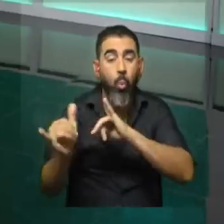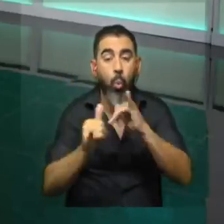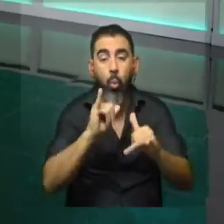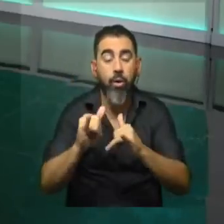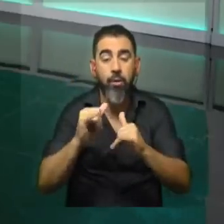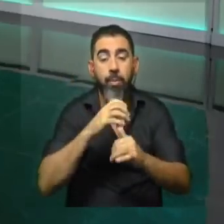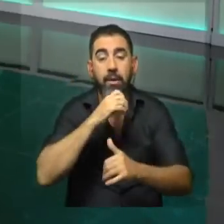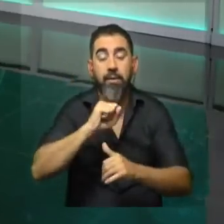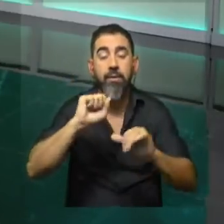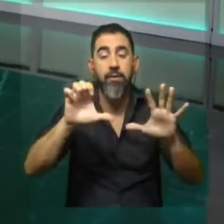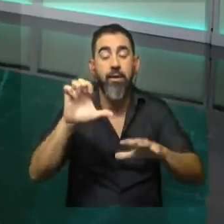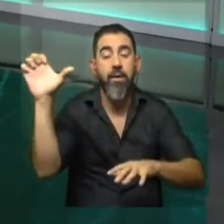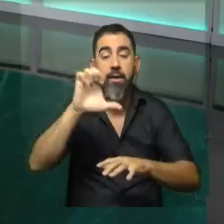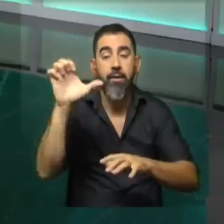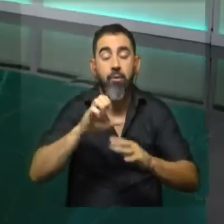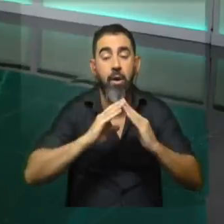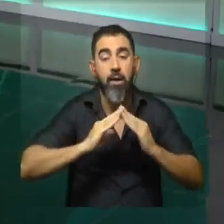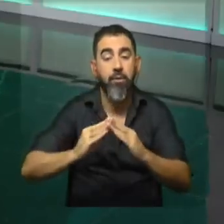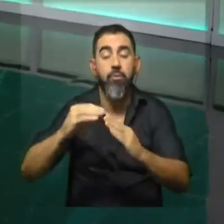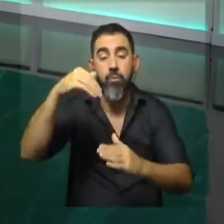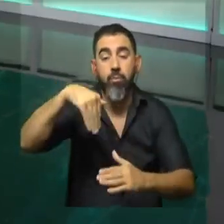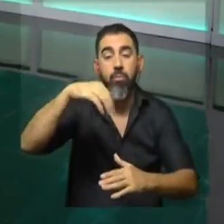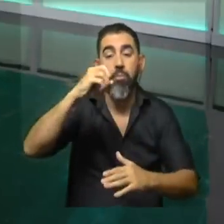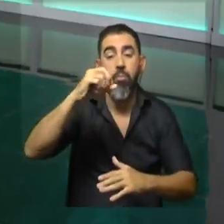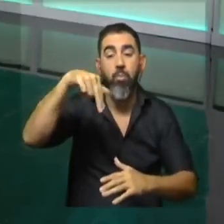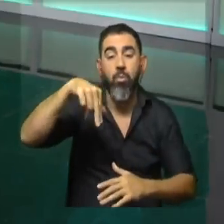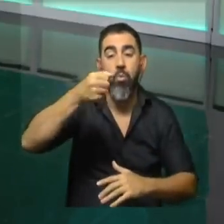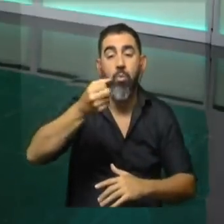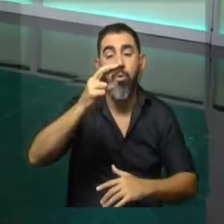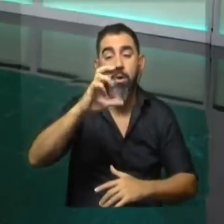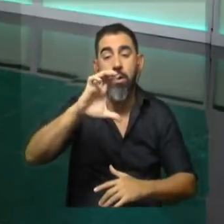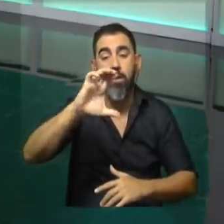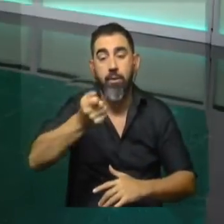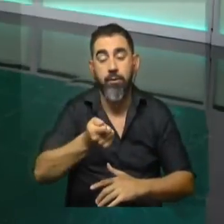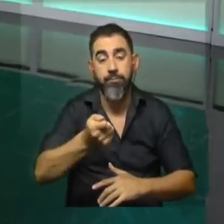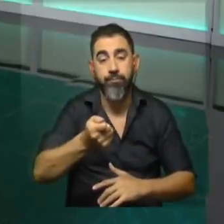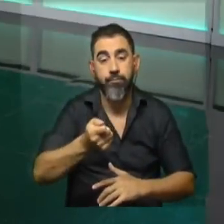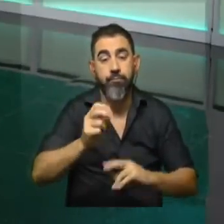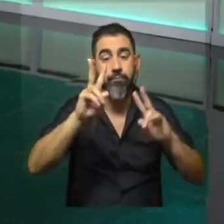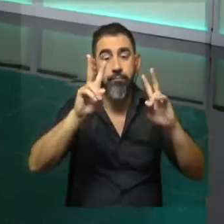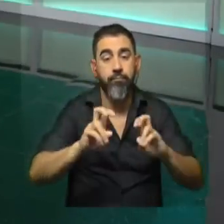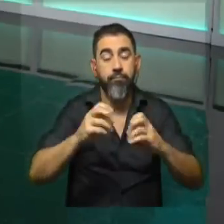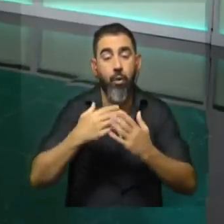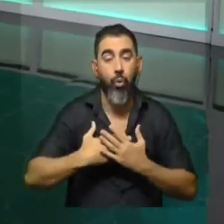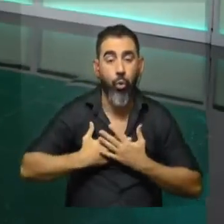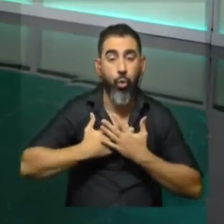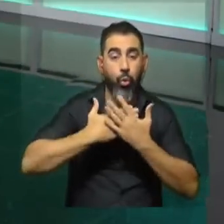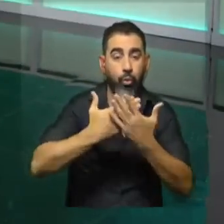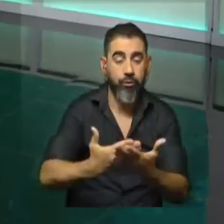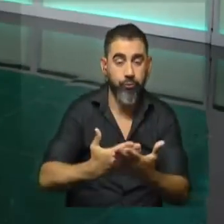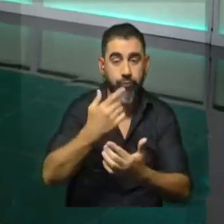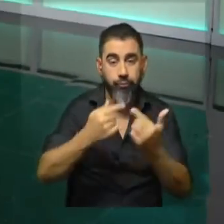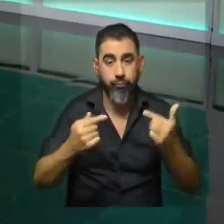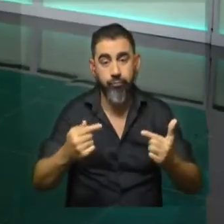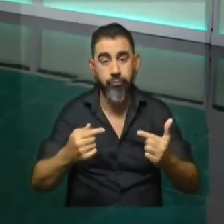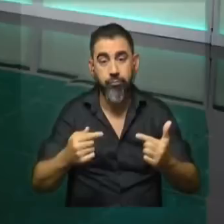fiesta del 6 de enero en el asentamiento del Monarca. Sí, y todo lo que tiene que ver con las donaciones que puedan recibirse,